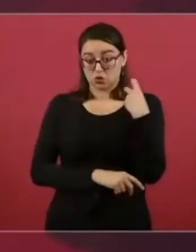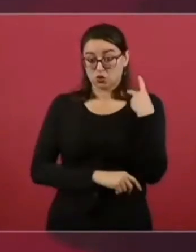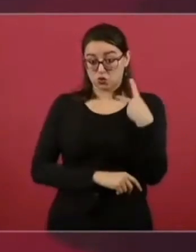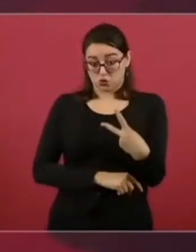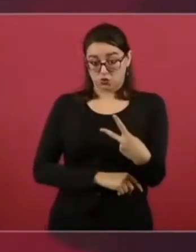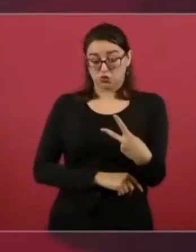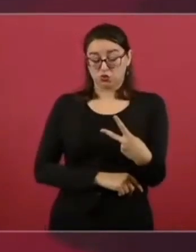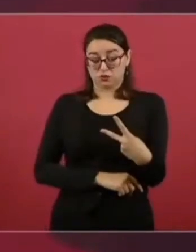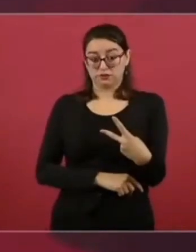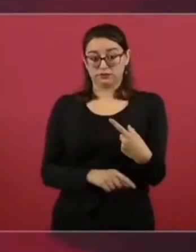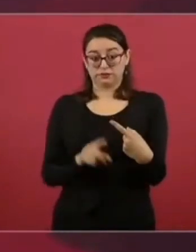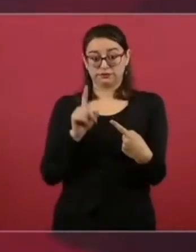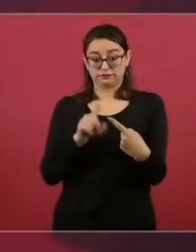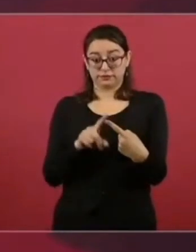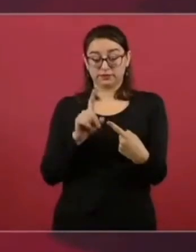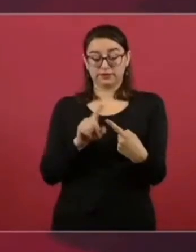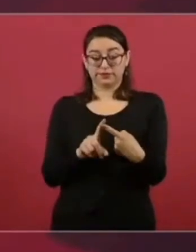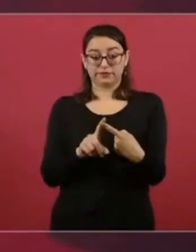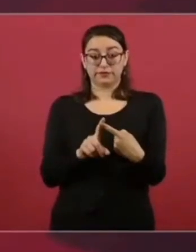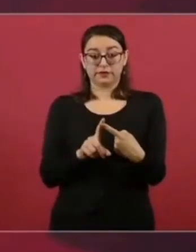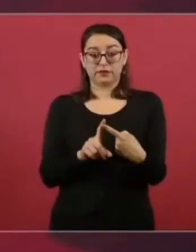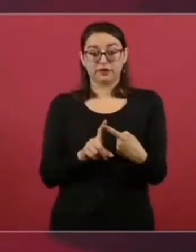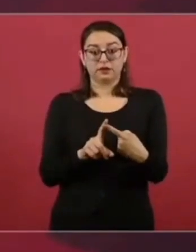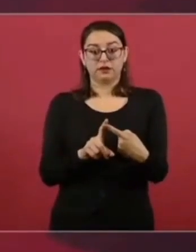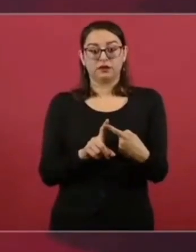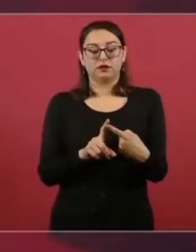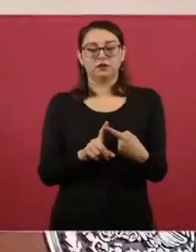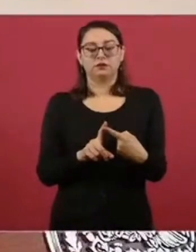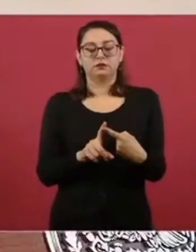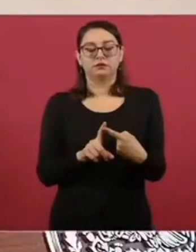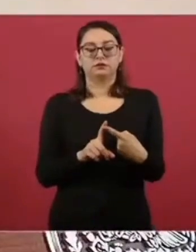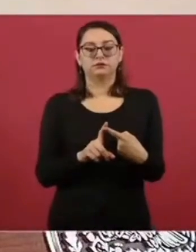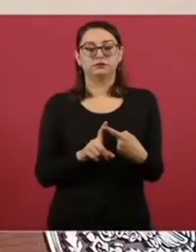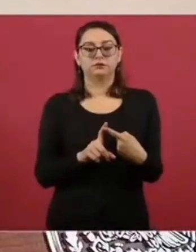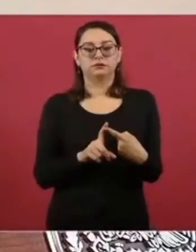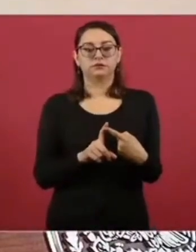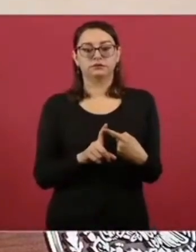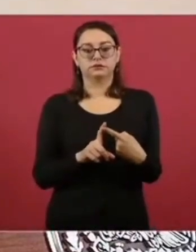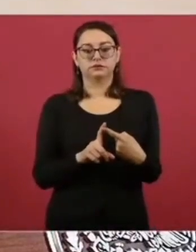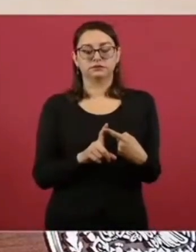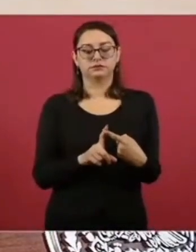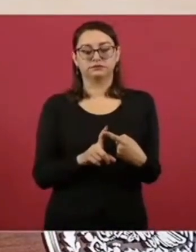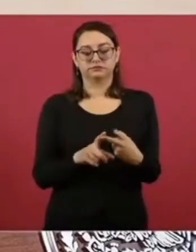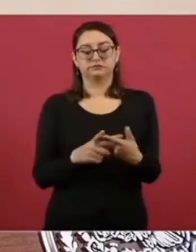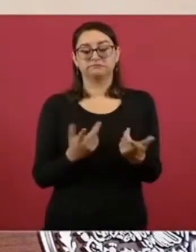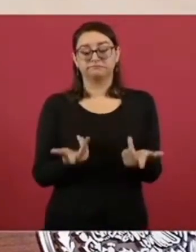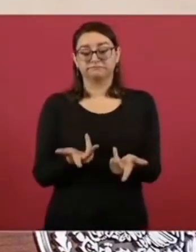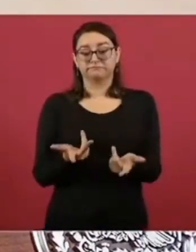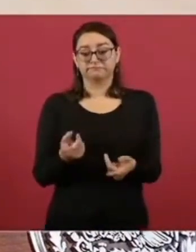Los accidentes en vehículos,